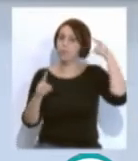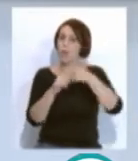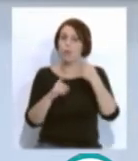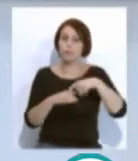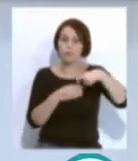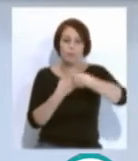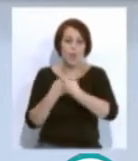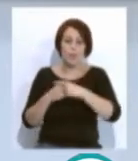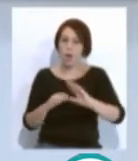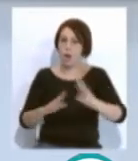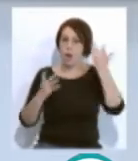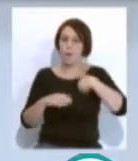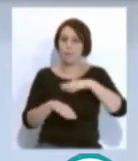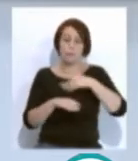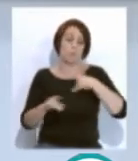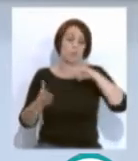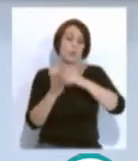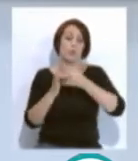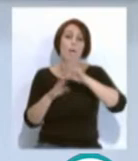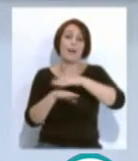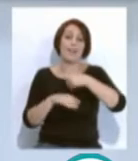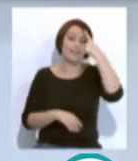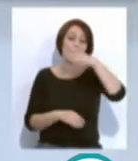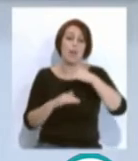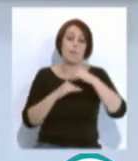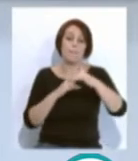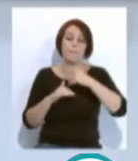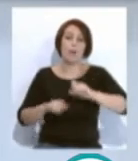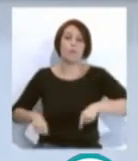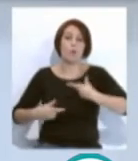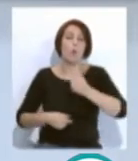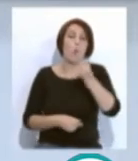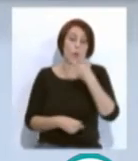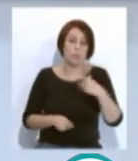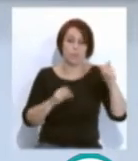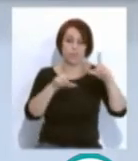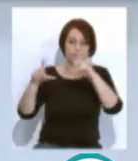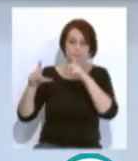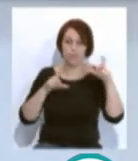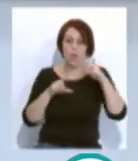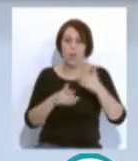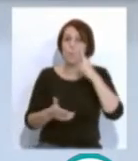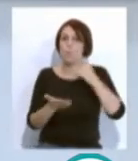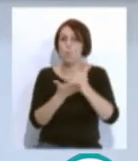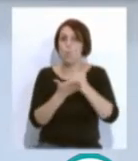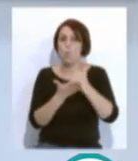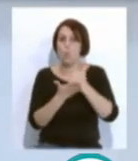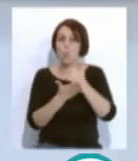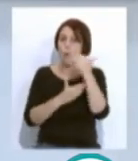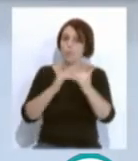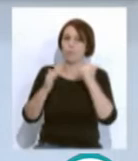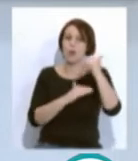el proyecto sobre cuantificación de basura del océano mediante imágenes venció la prueba y representará a Cádiz en la final